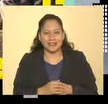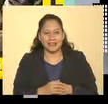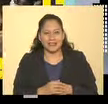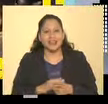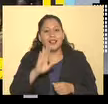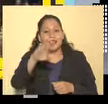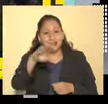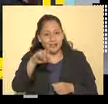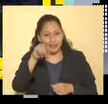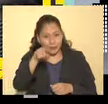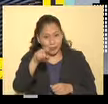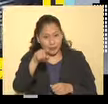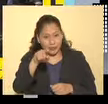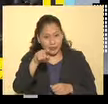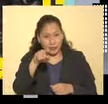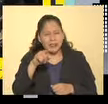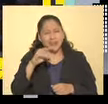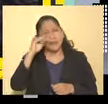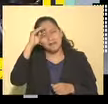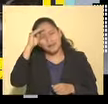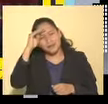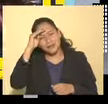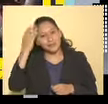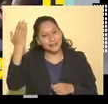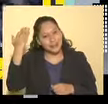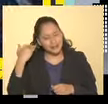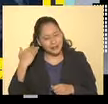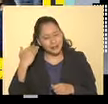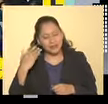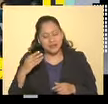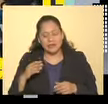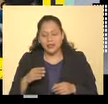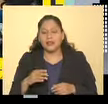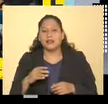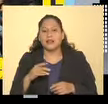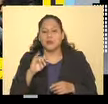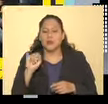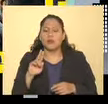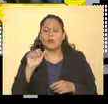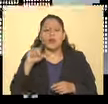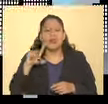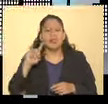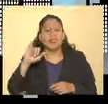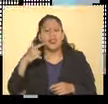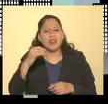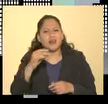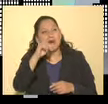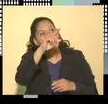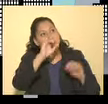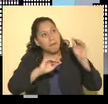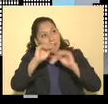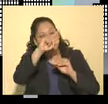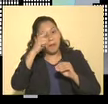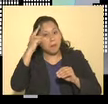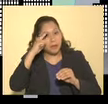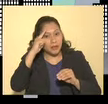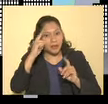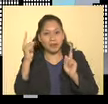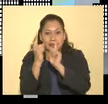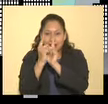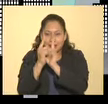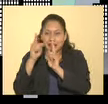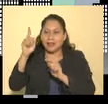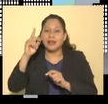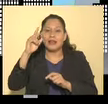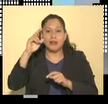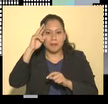Oiga, usted se ha puesto a pensar qué hizo Juan Diego, que llega al Cerro de la Villa, se encuentra a